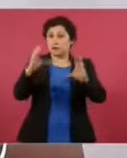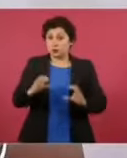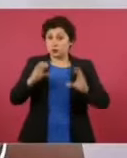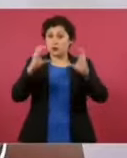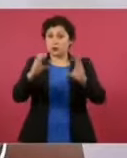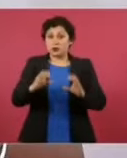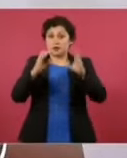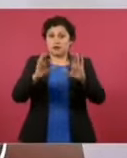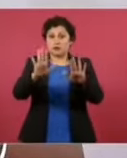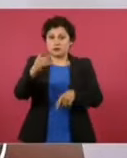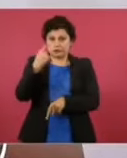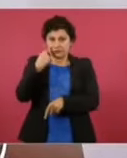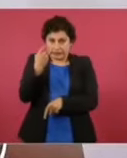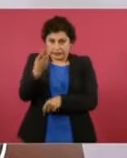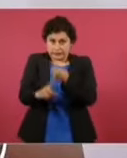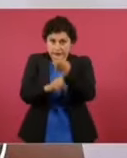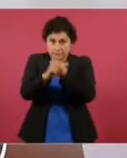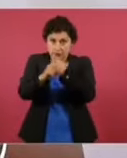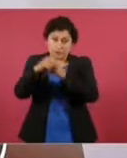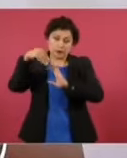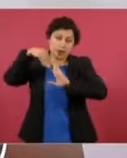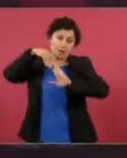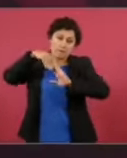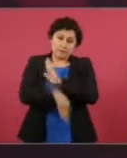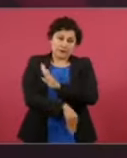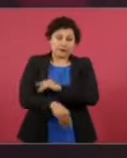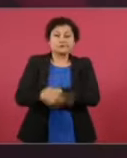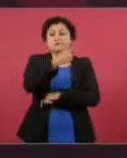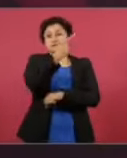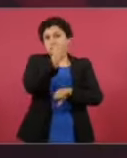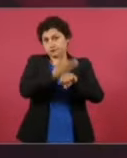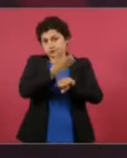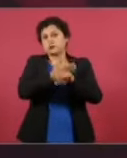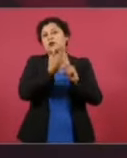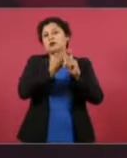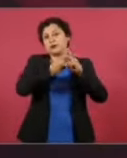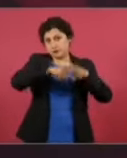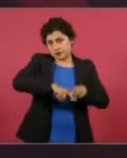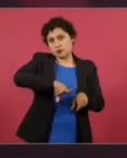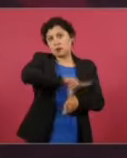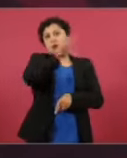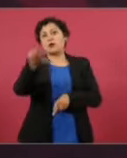Esta crisis se produjo en Estados Unidos y luego en Japón.